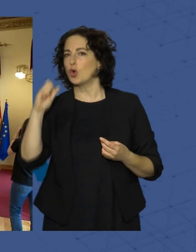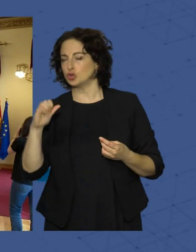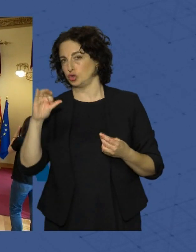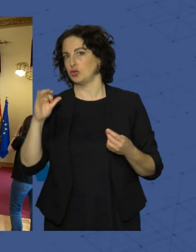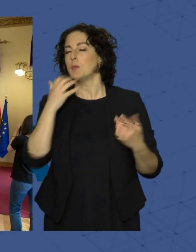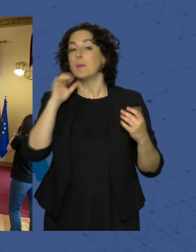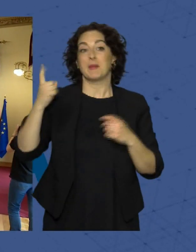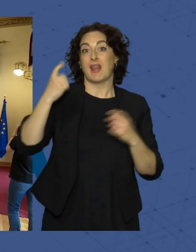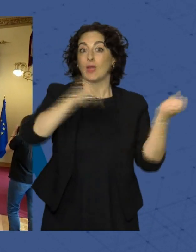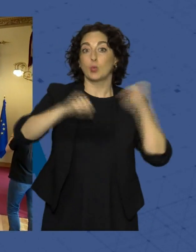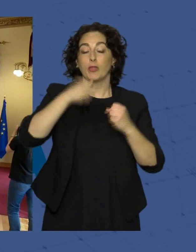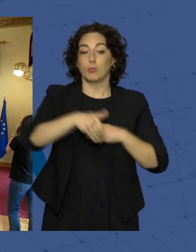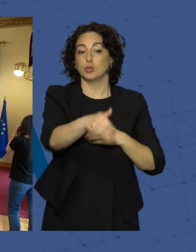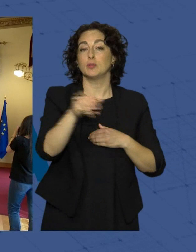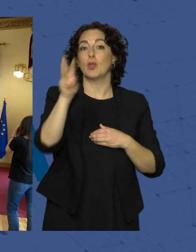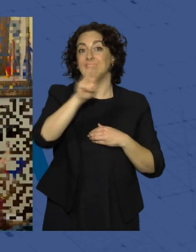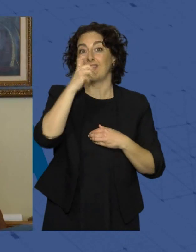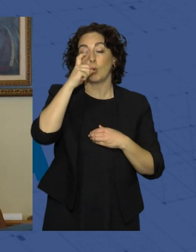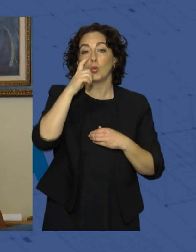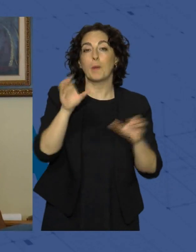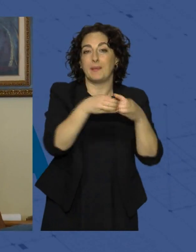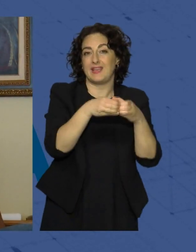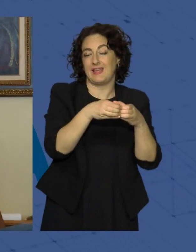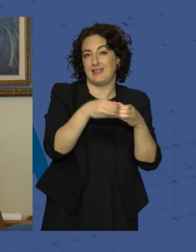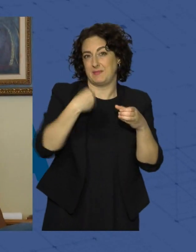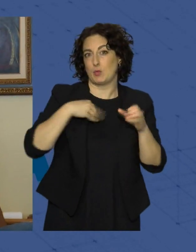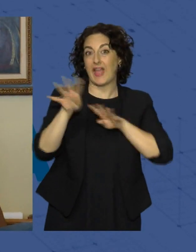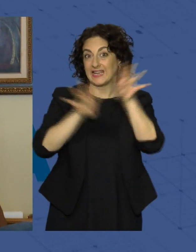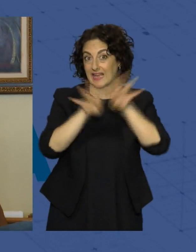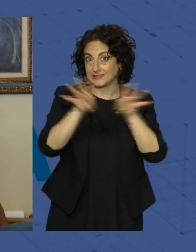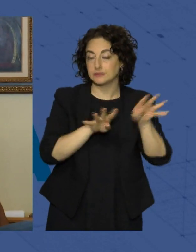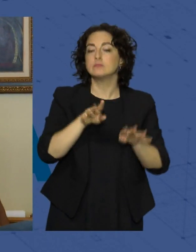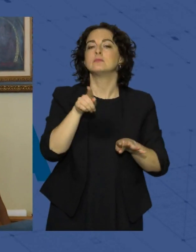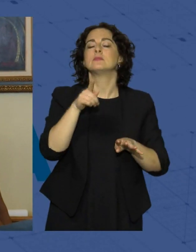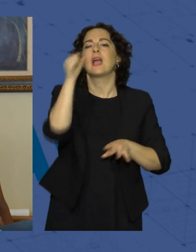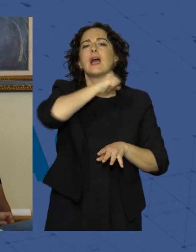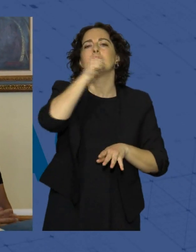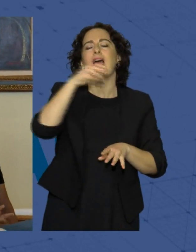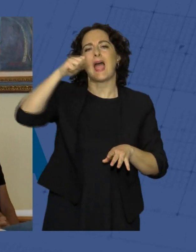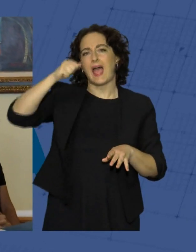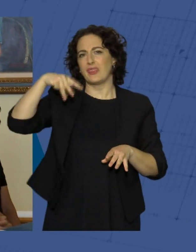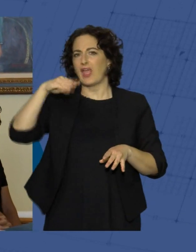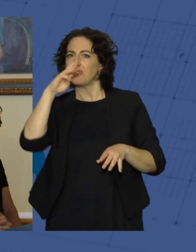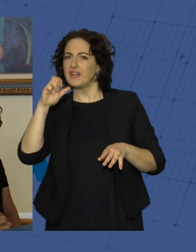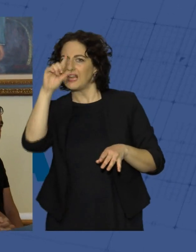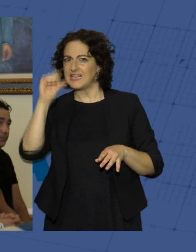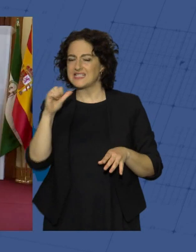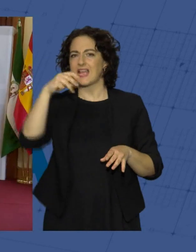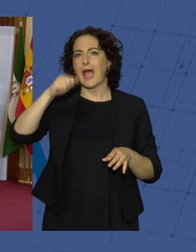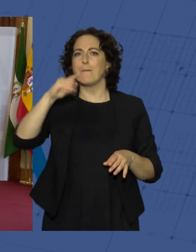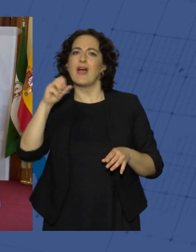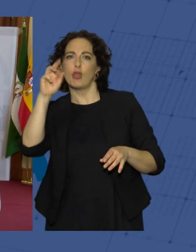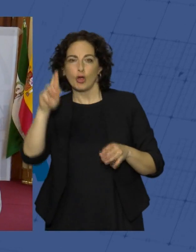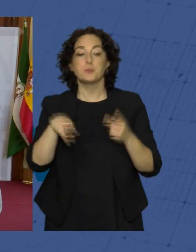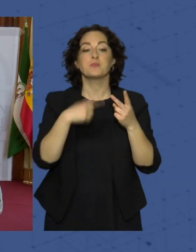La primera de las actuaciones será el próximo 3 de junio en la Peña La Victoria, en Dalías. Al cante actuará Andréle Esamador. El 9 de junio el municipio de